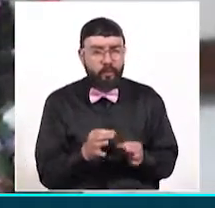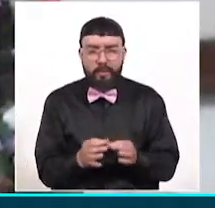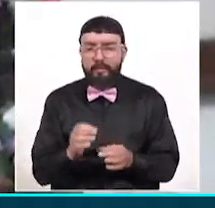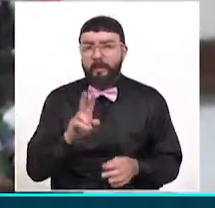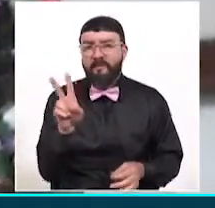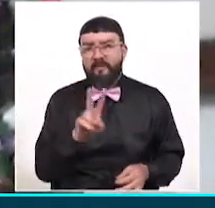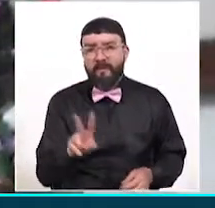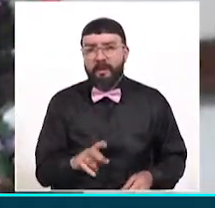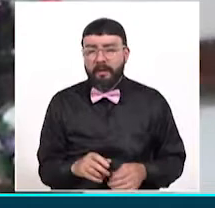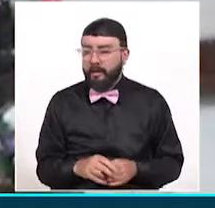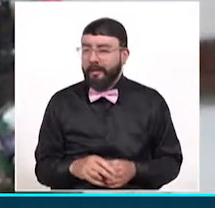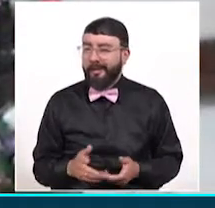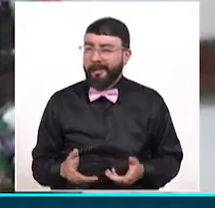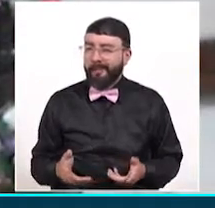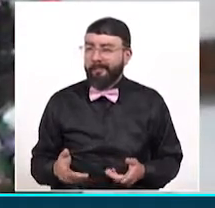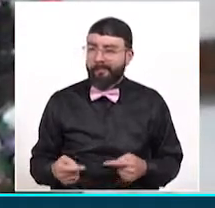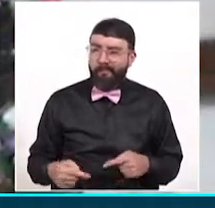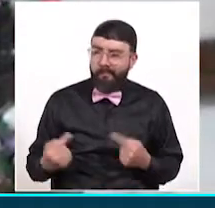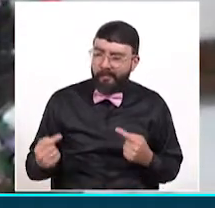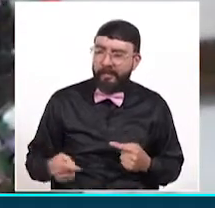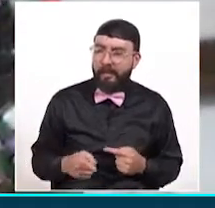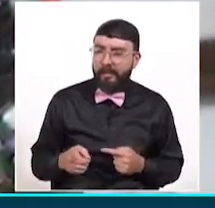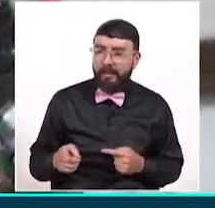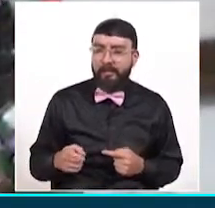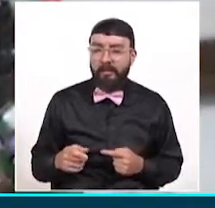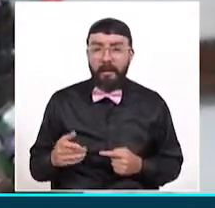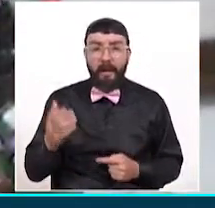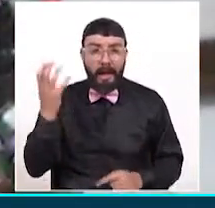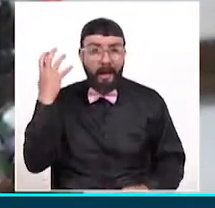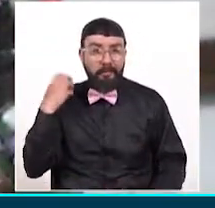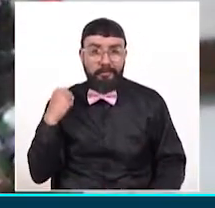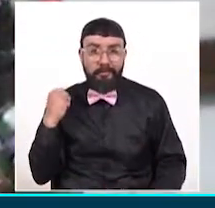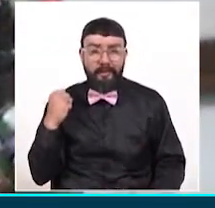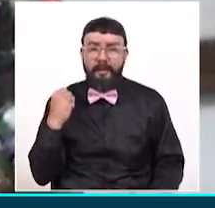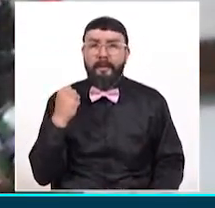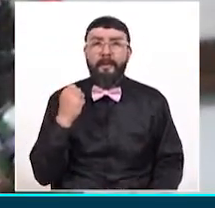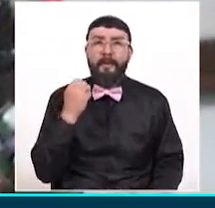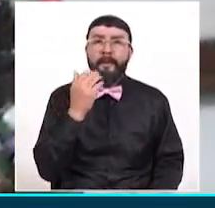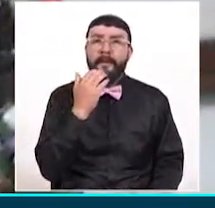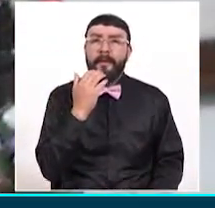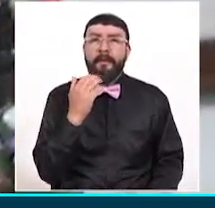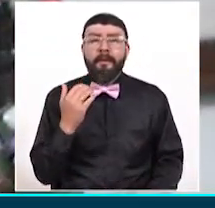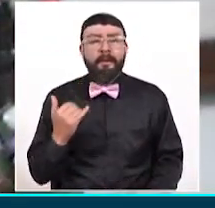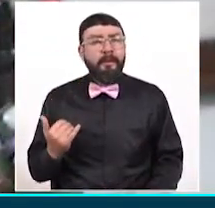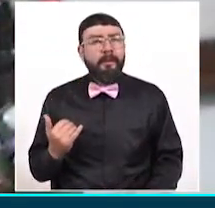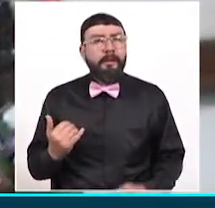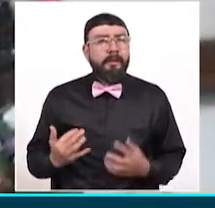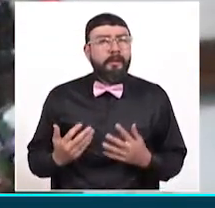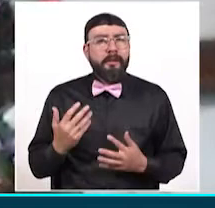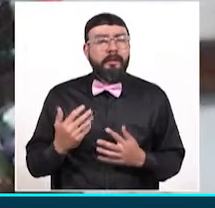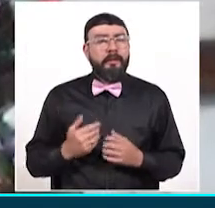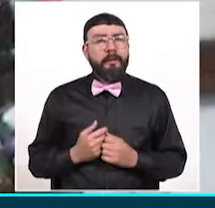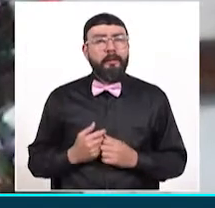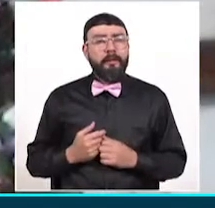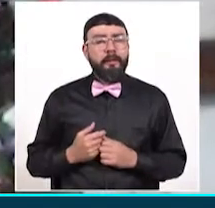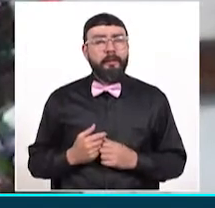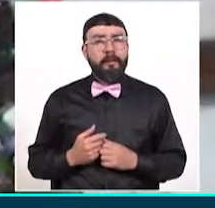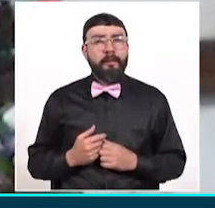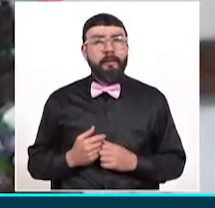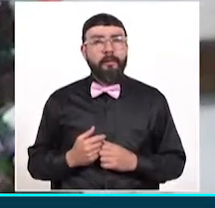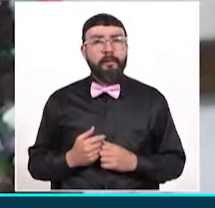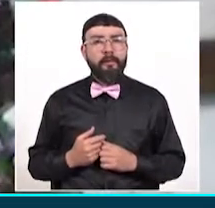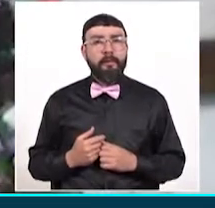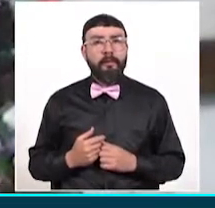pues, objetamos, ¿cierto?, porque primero le felicitamos por la